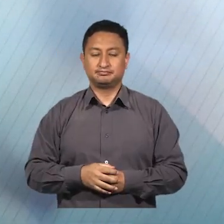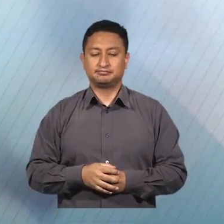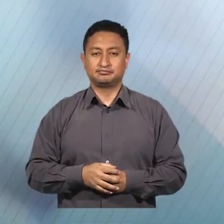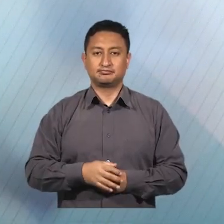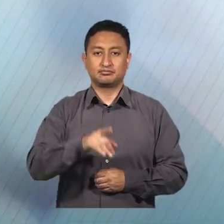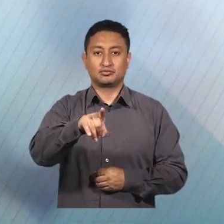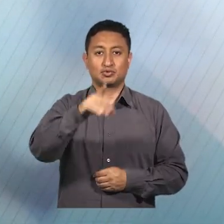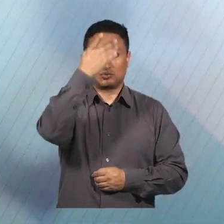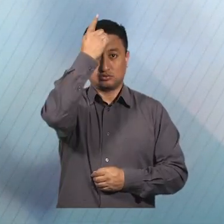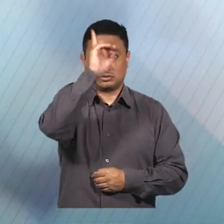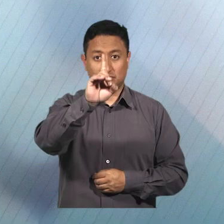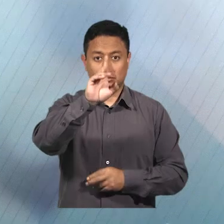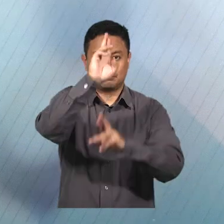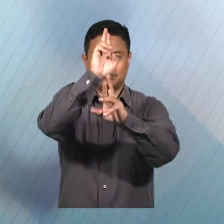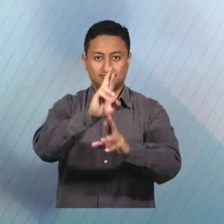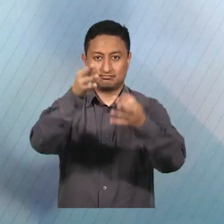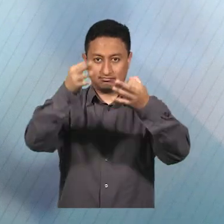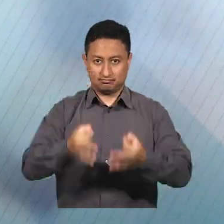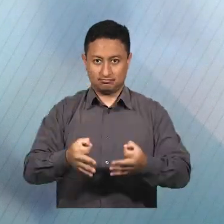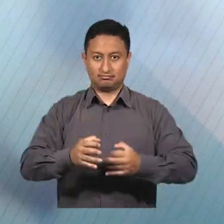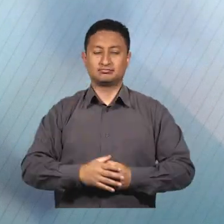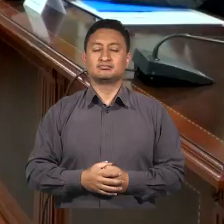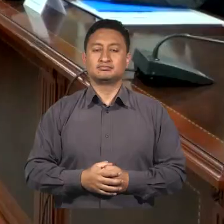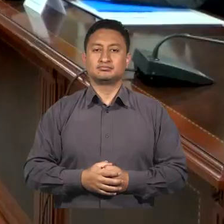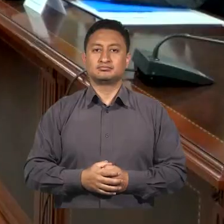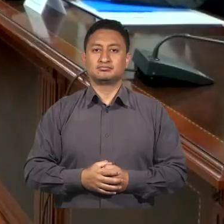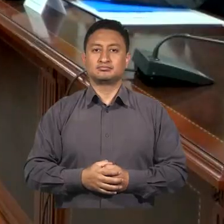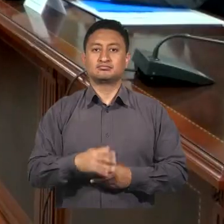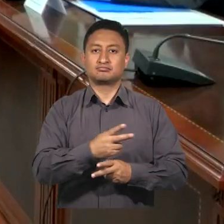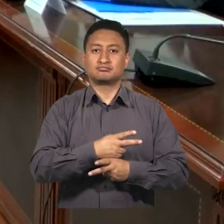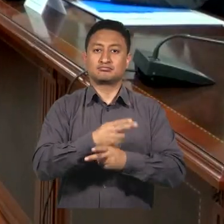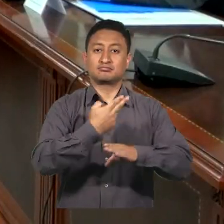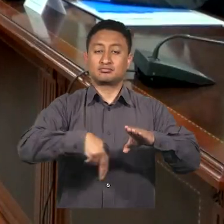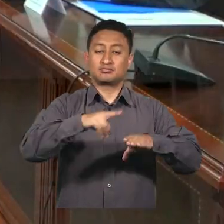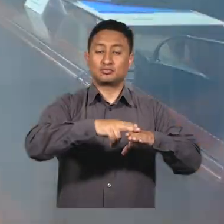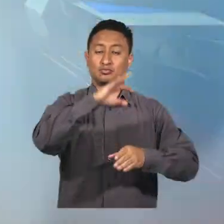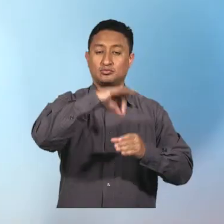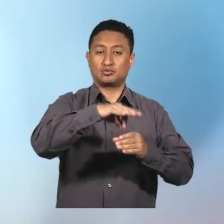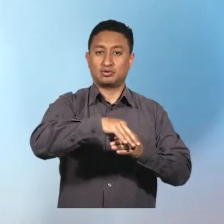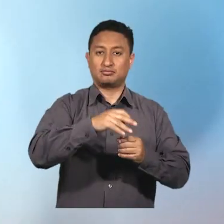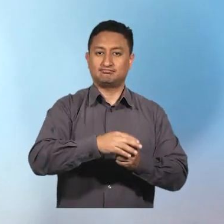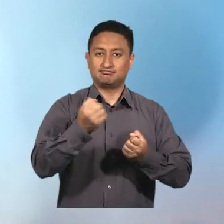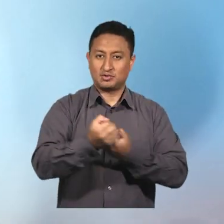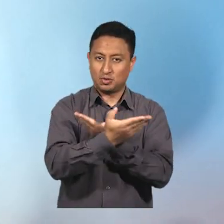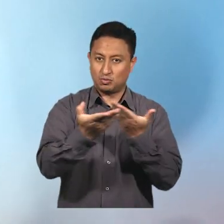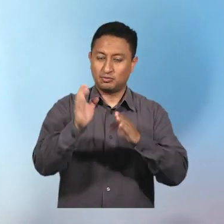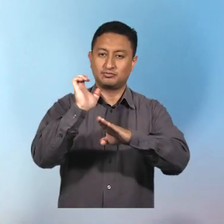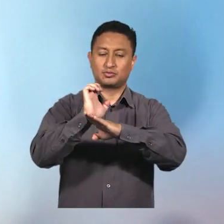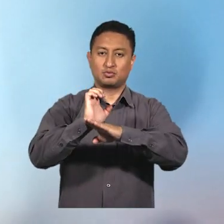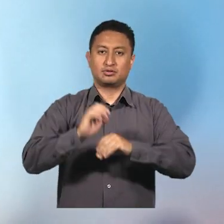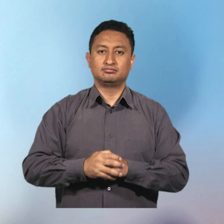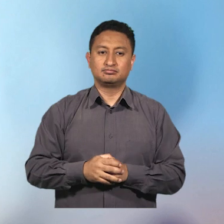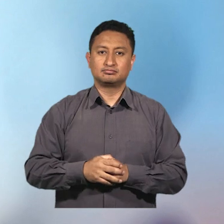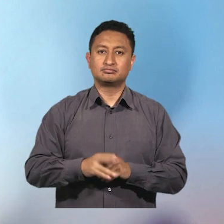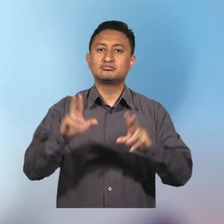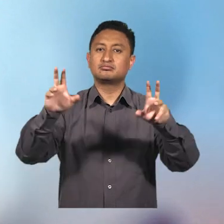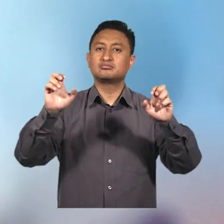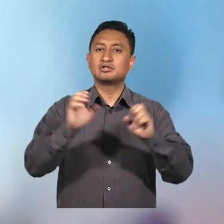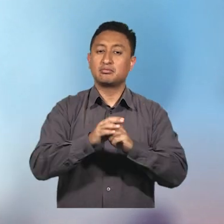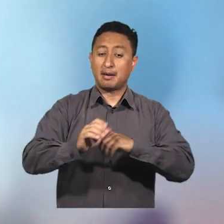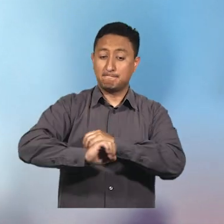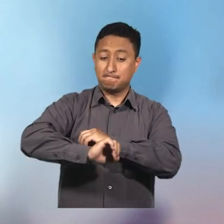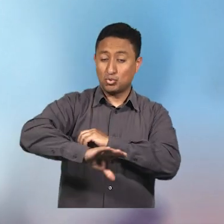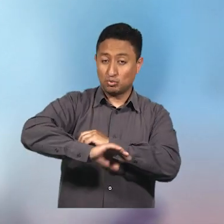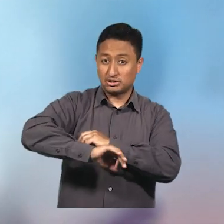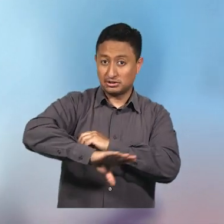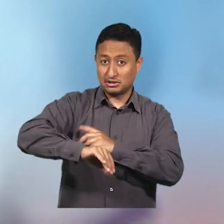Garantizamos tu decisión. El Consejo Nacional Electoral informa al Ecuador sobre el control de la propaganda